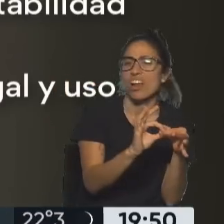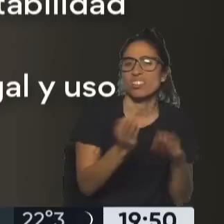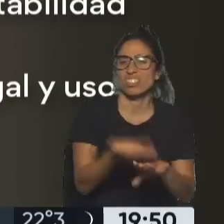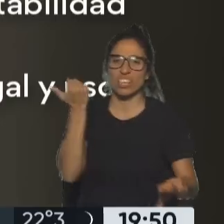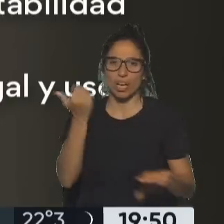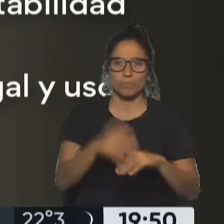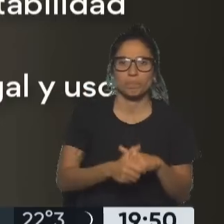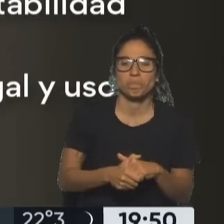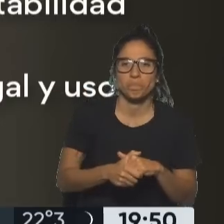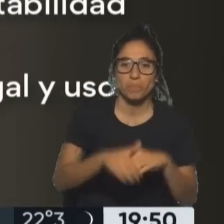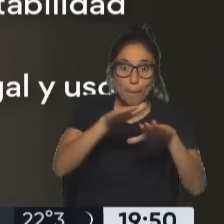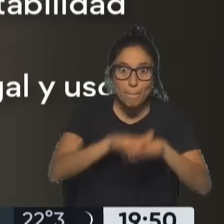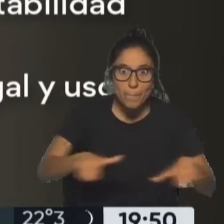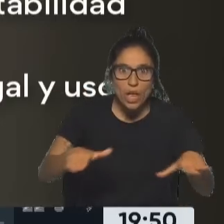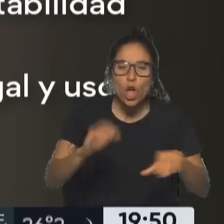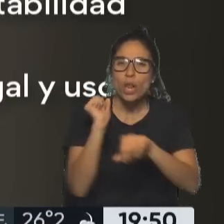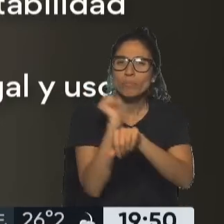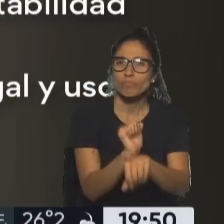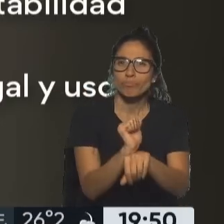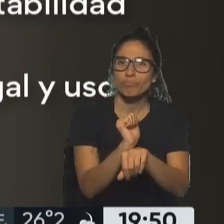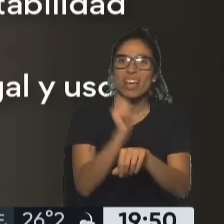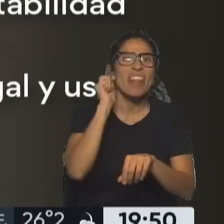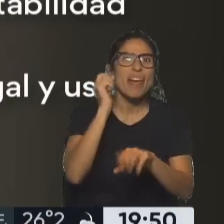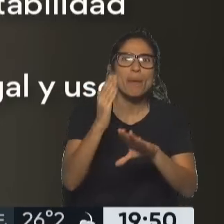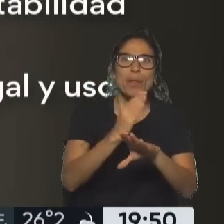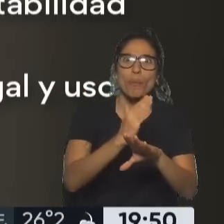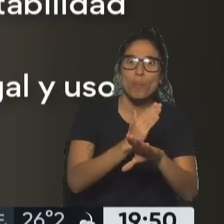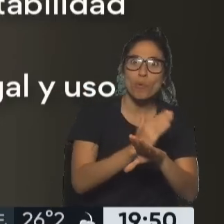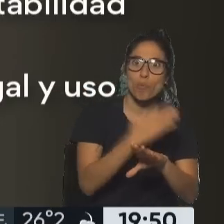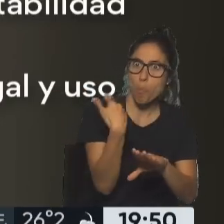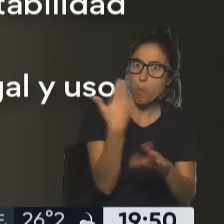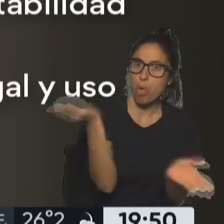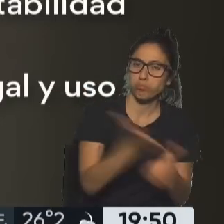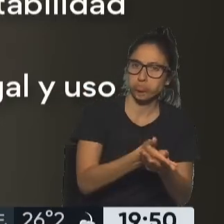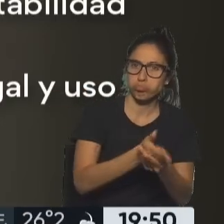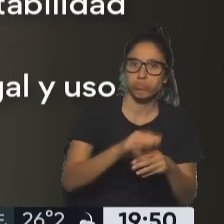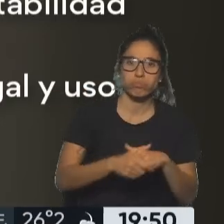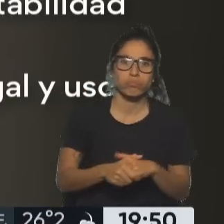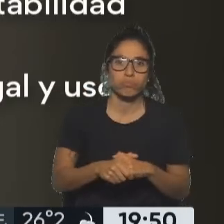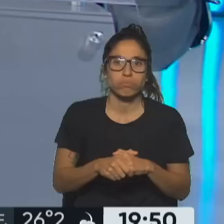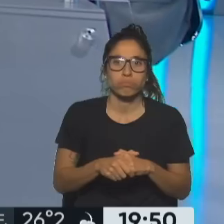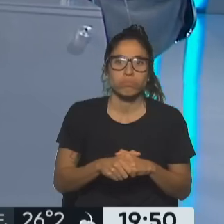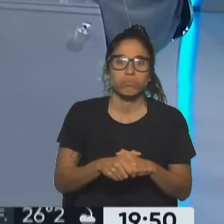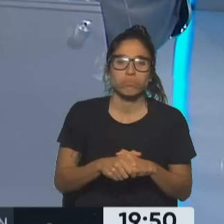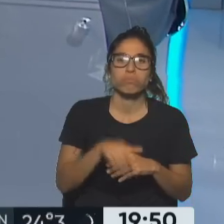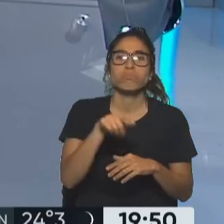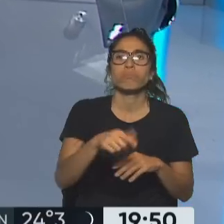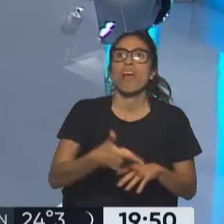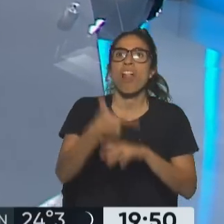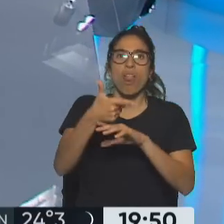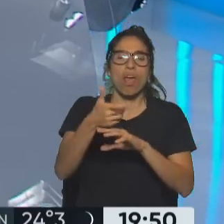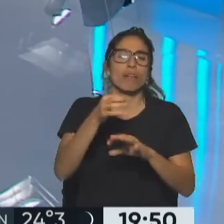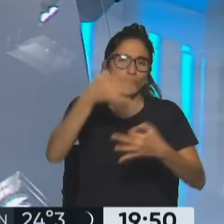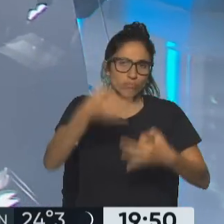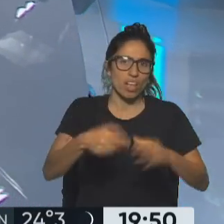impotabilidad de los menores, de relugación del mercado legal y uso legítimo de las armas. Por supuesto que... Voy a decir solo un